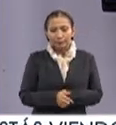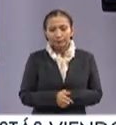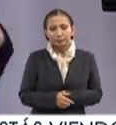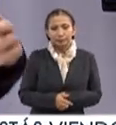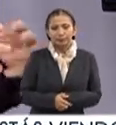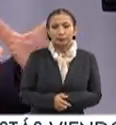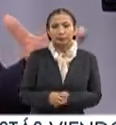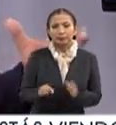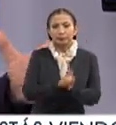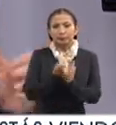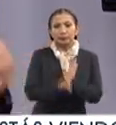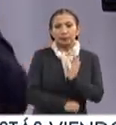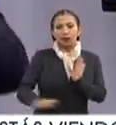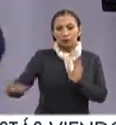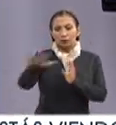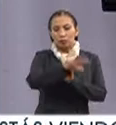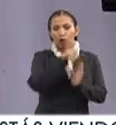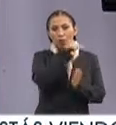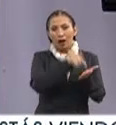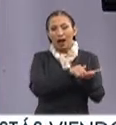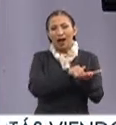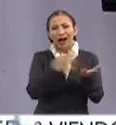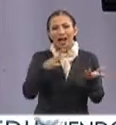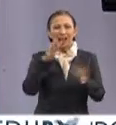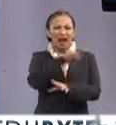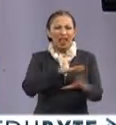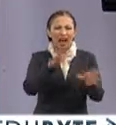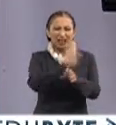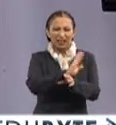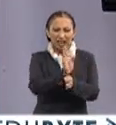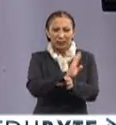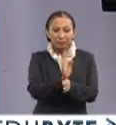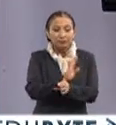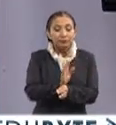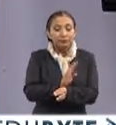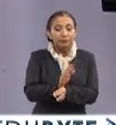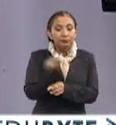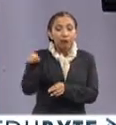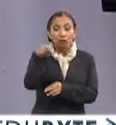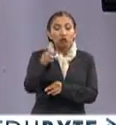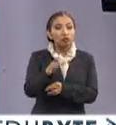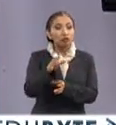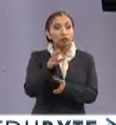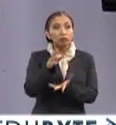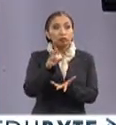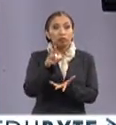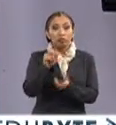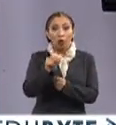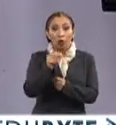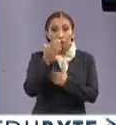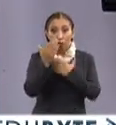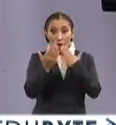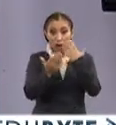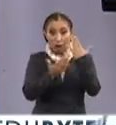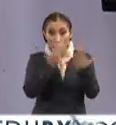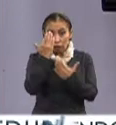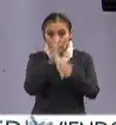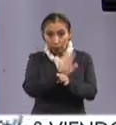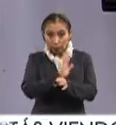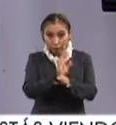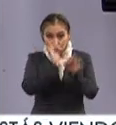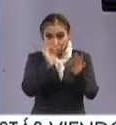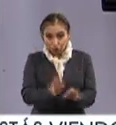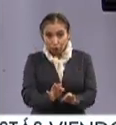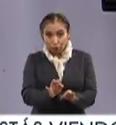en el, digamos, medio cinematográfico, que no han estudiado la carrera de cine,